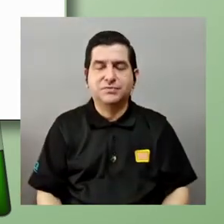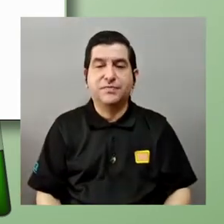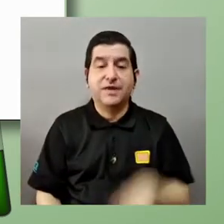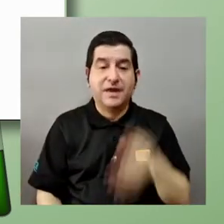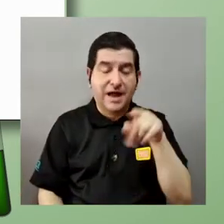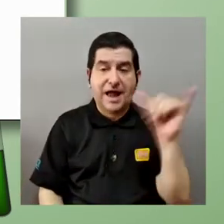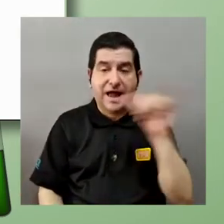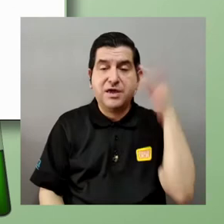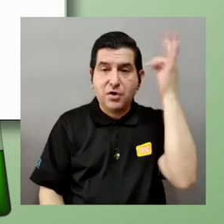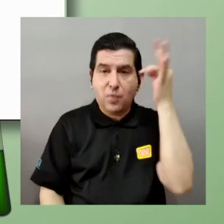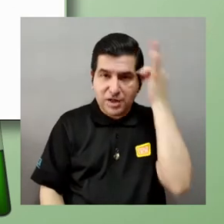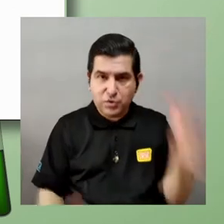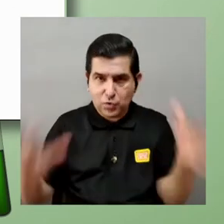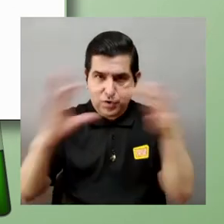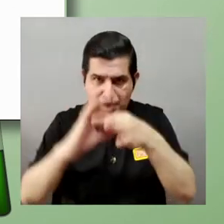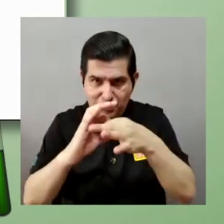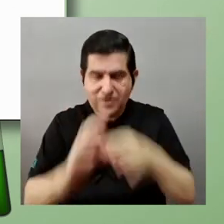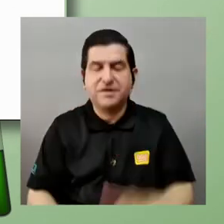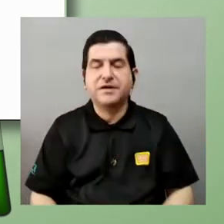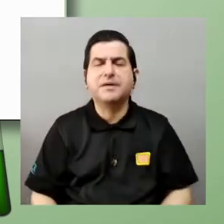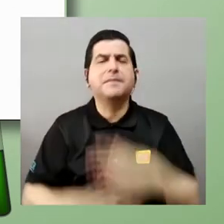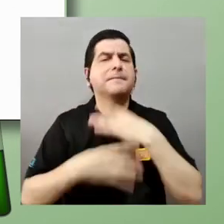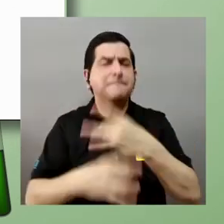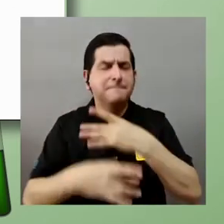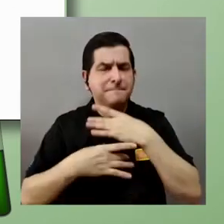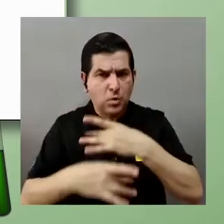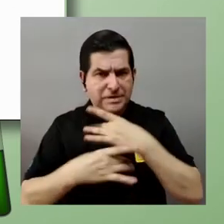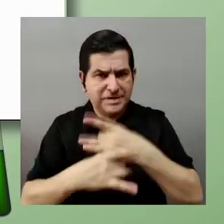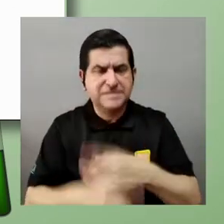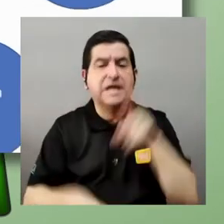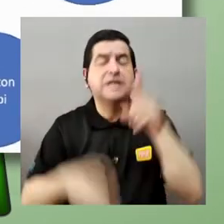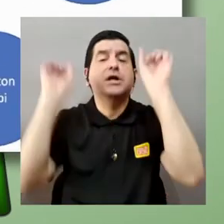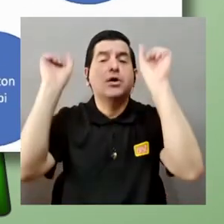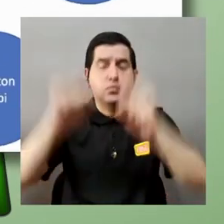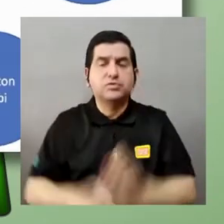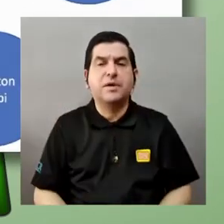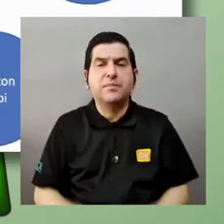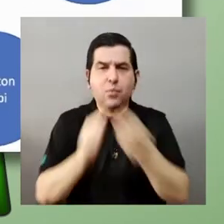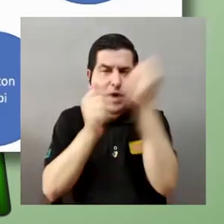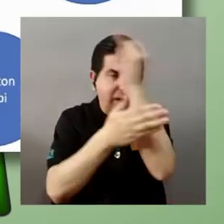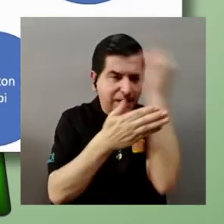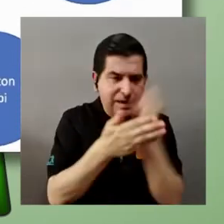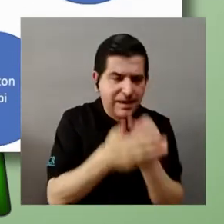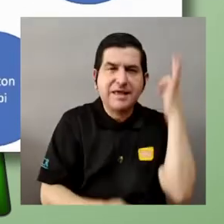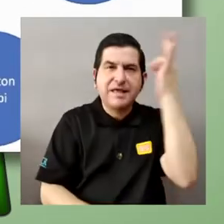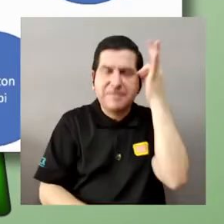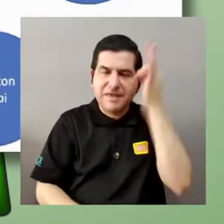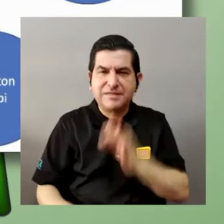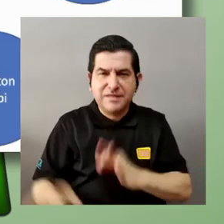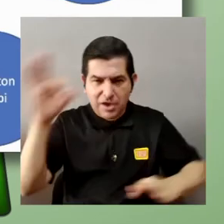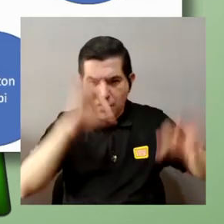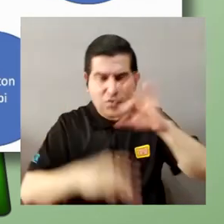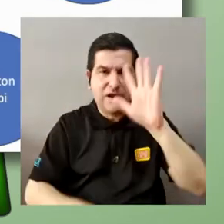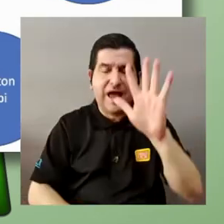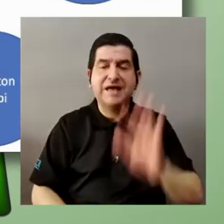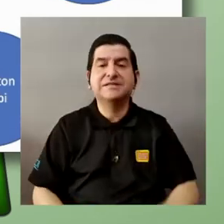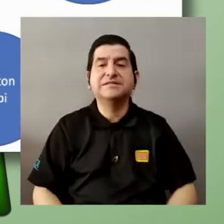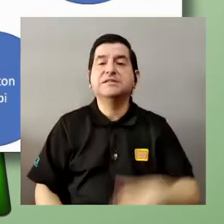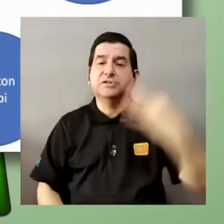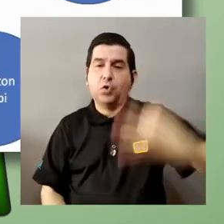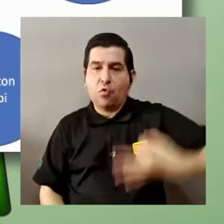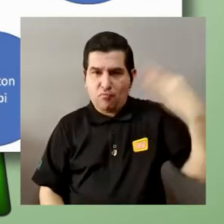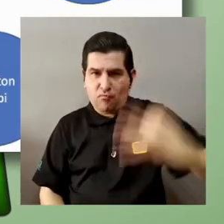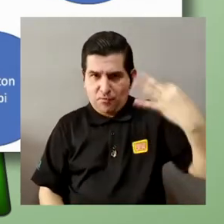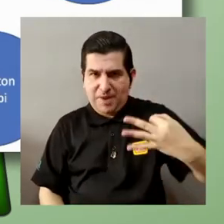con Hamilton para hacer una misma teoría lo que es interesantísimo es que usted puede mapear las teorías de la física en estos